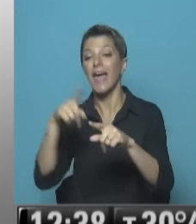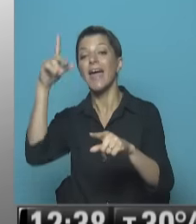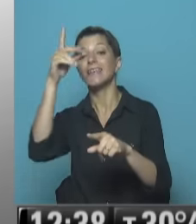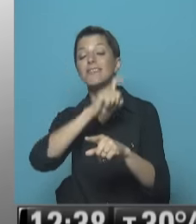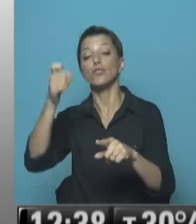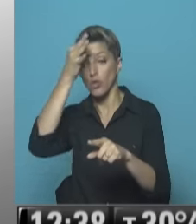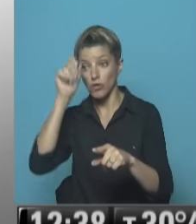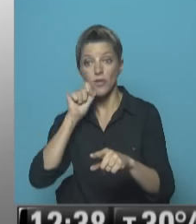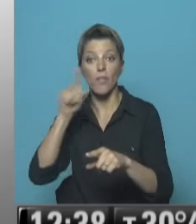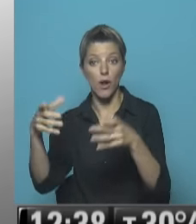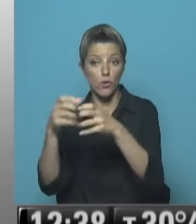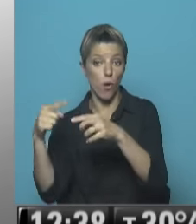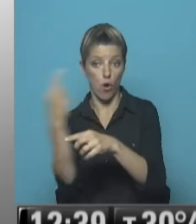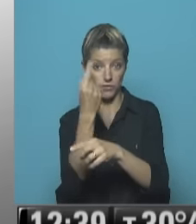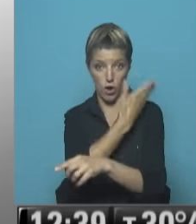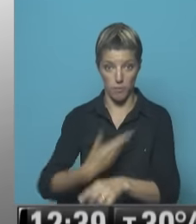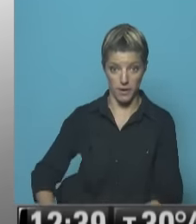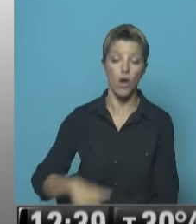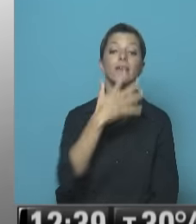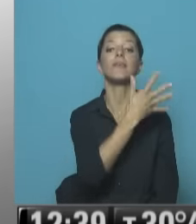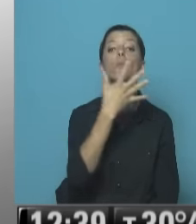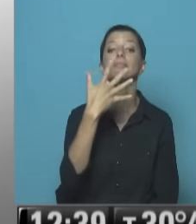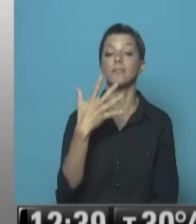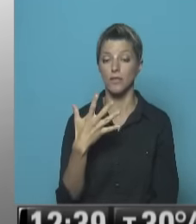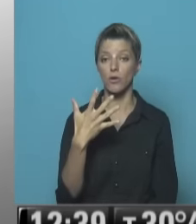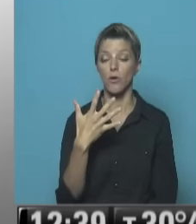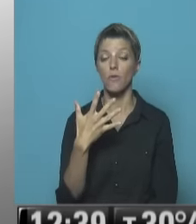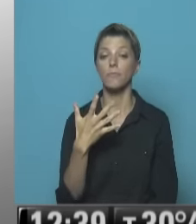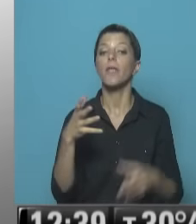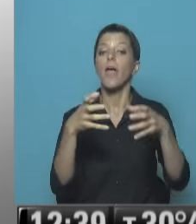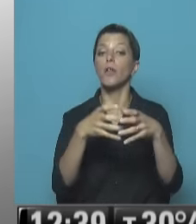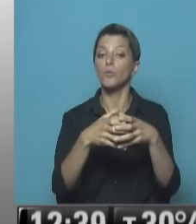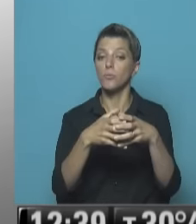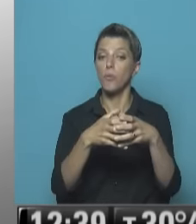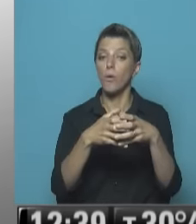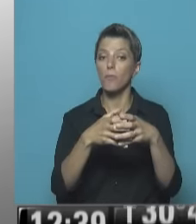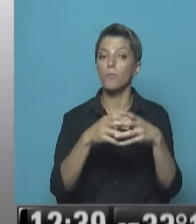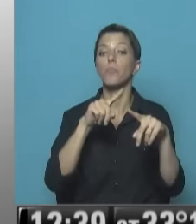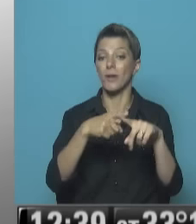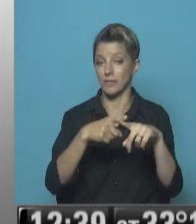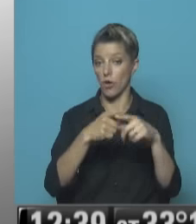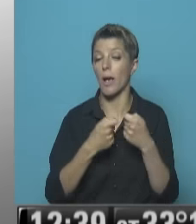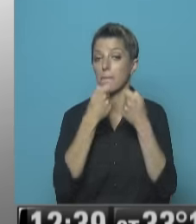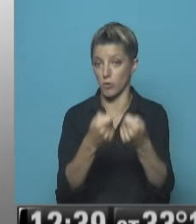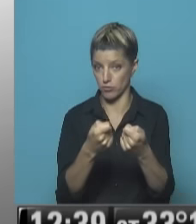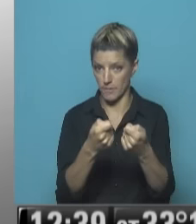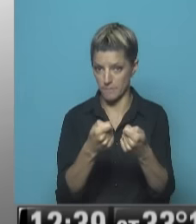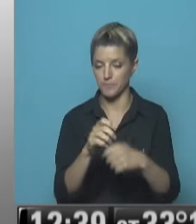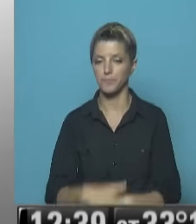oposición 55 para el partido bolivariano Tres